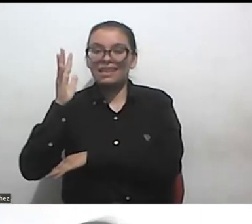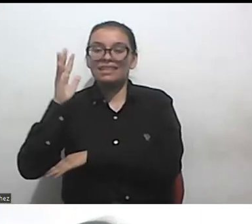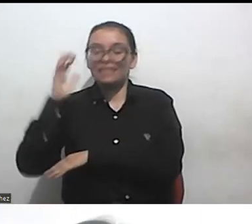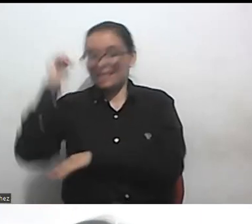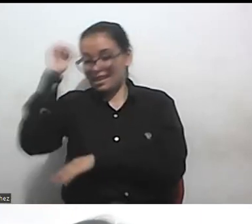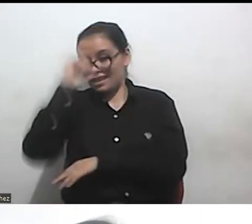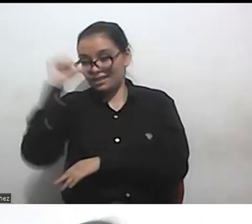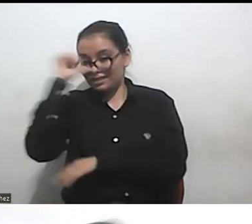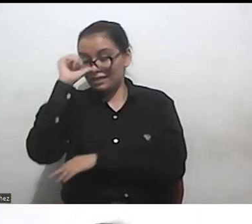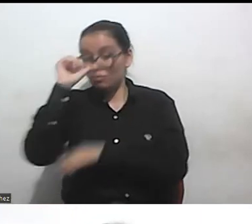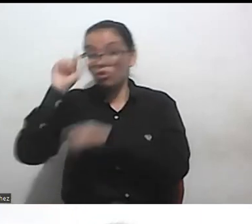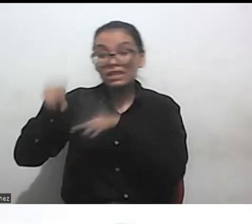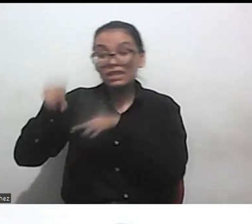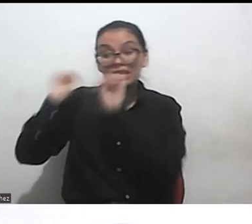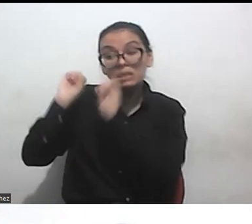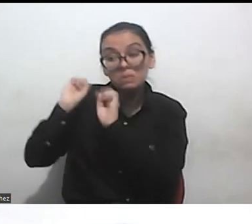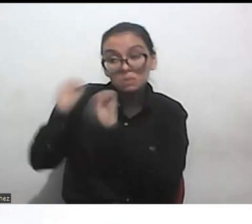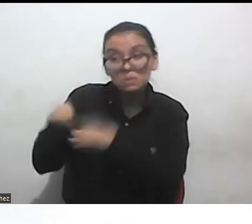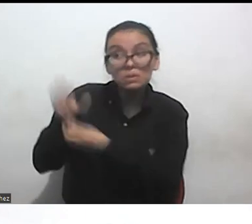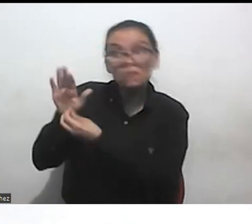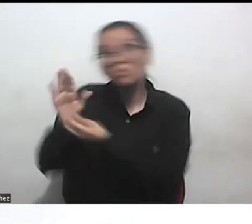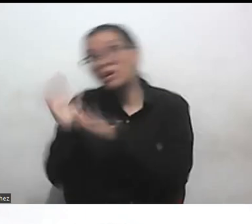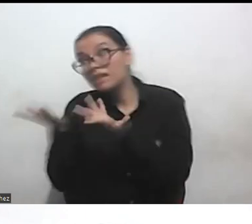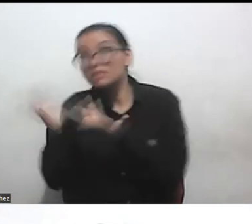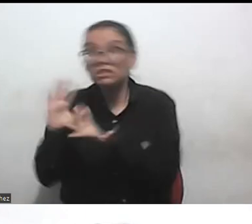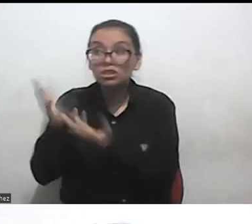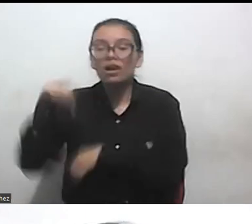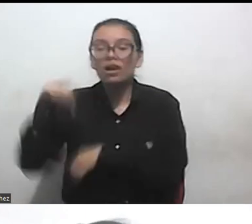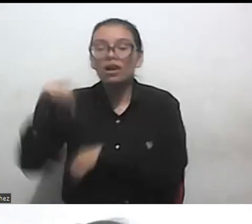pero es de las primeras cosas que existen